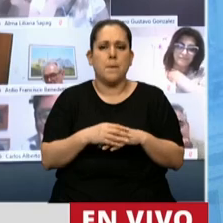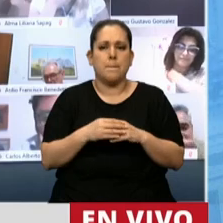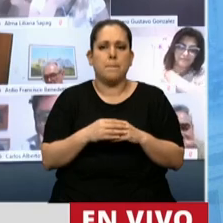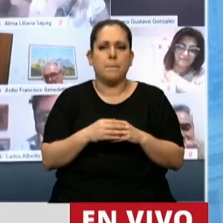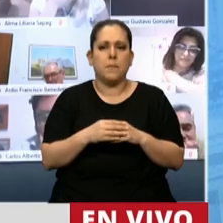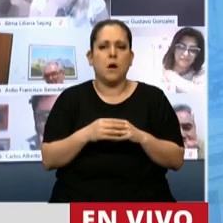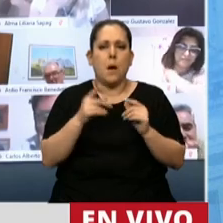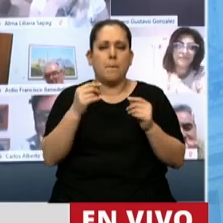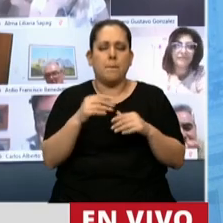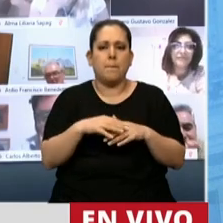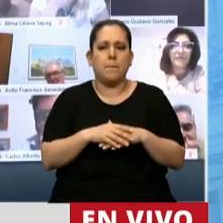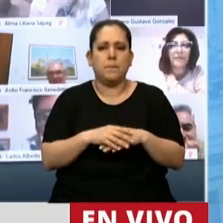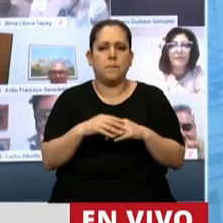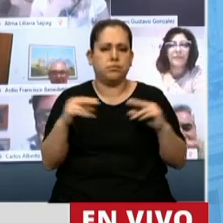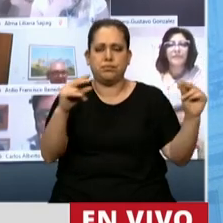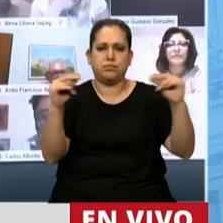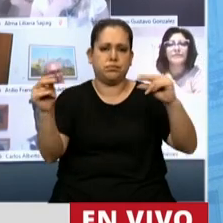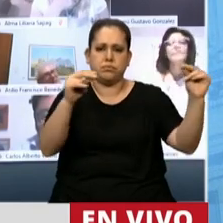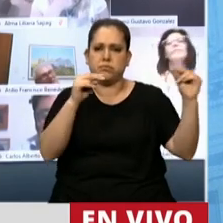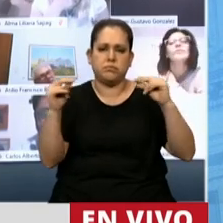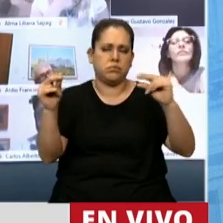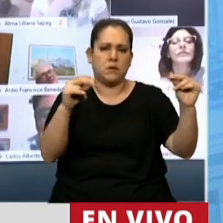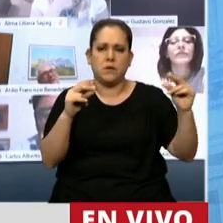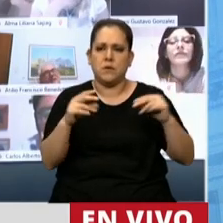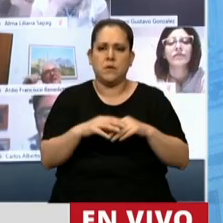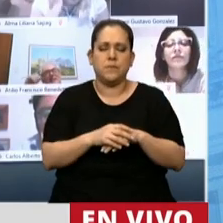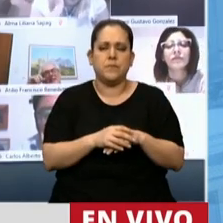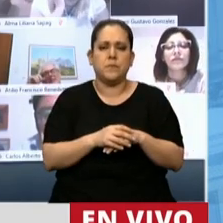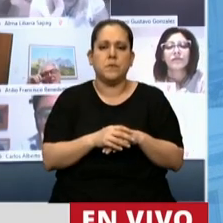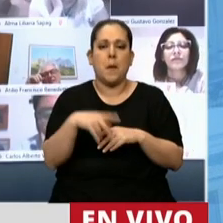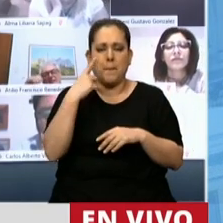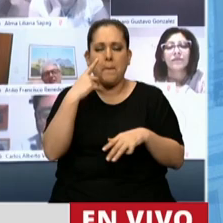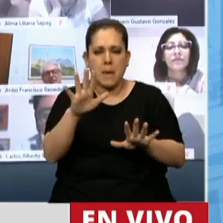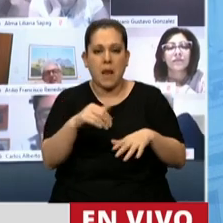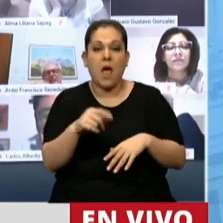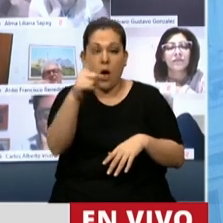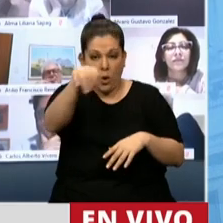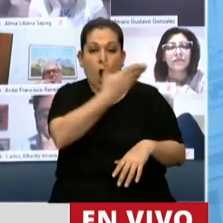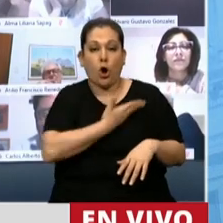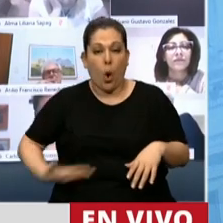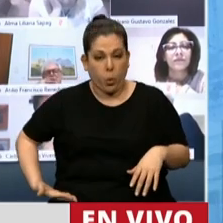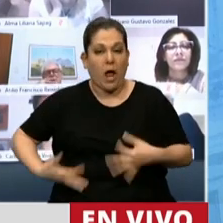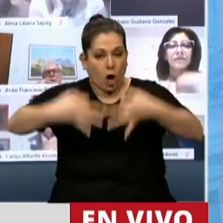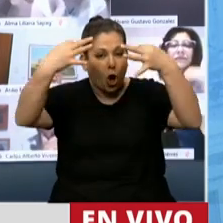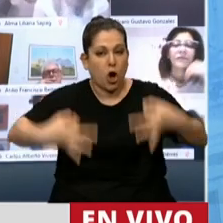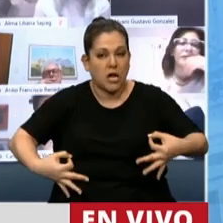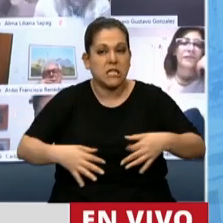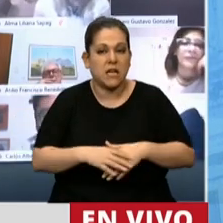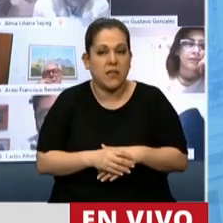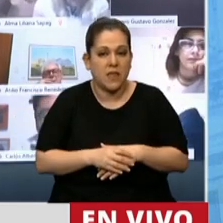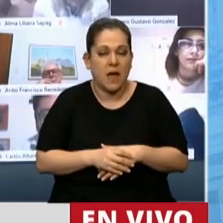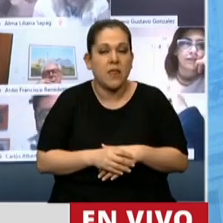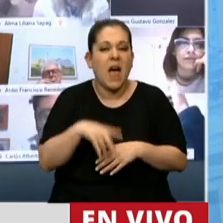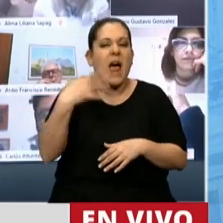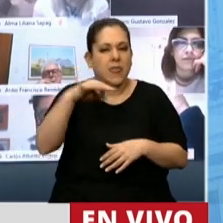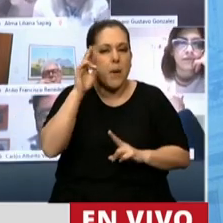que no les duelen dar los oídos. Redondeo. Mire, gobiernen con honestidad. Respeten las